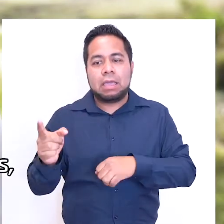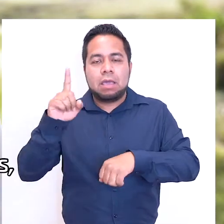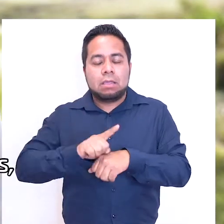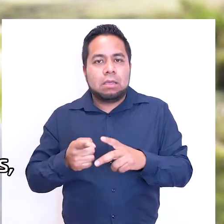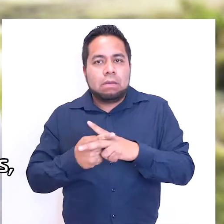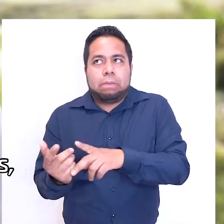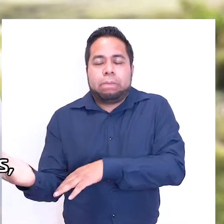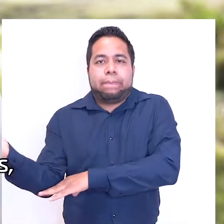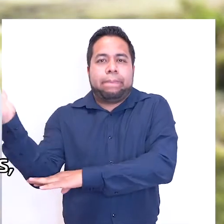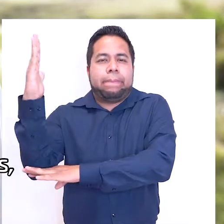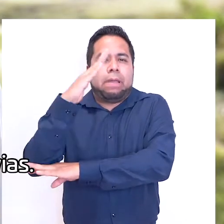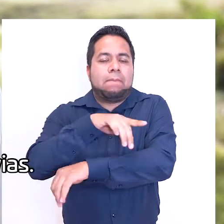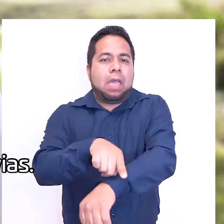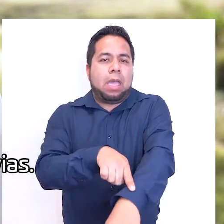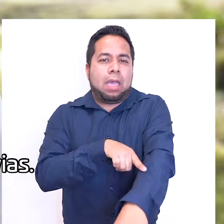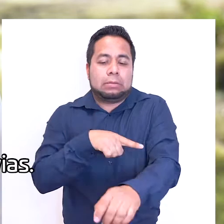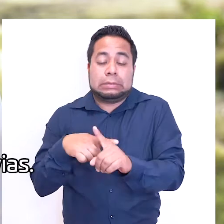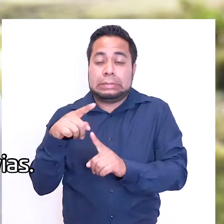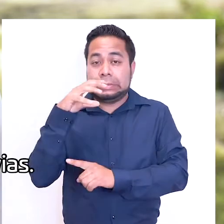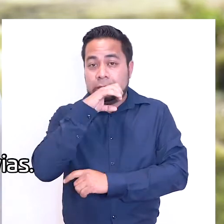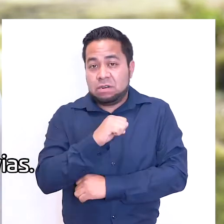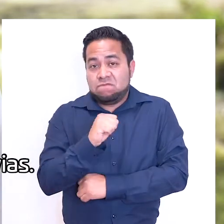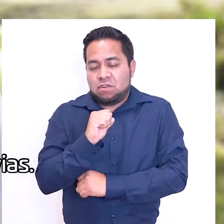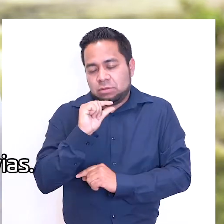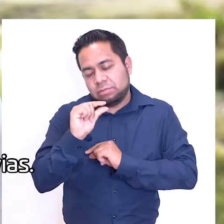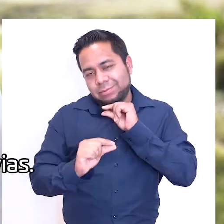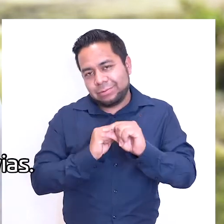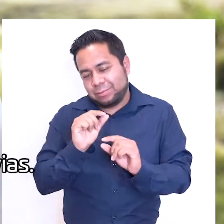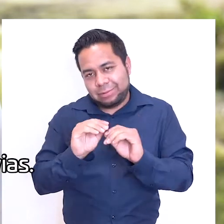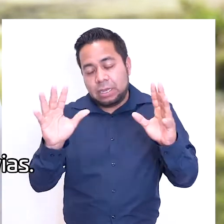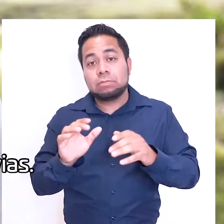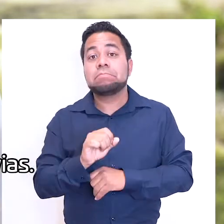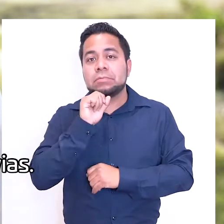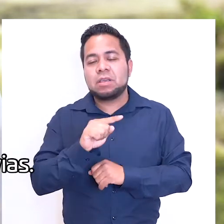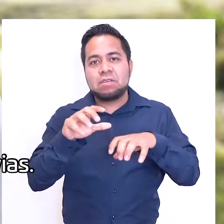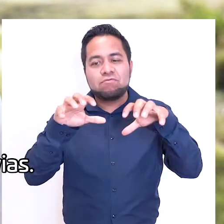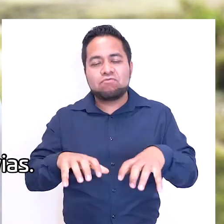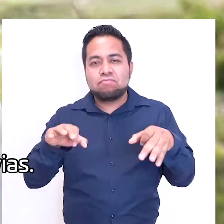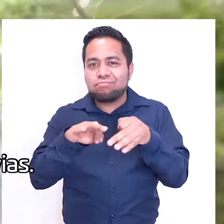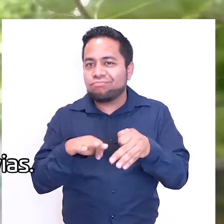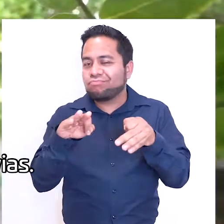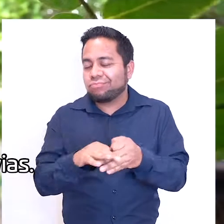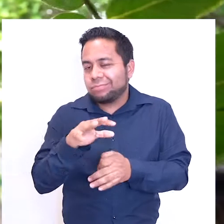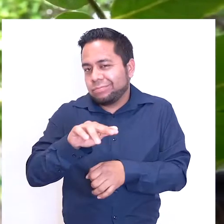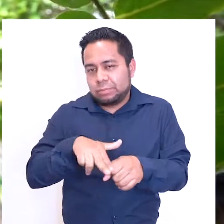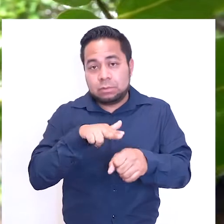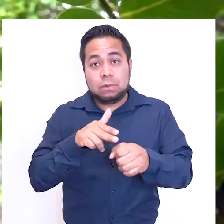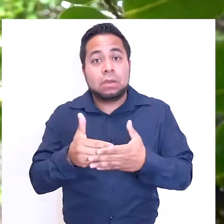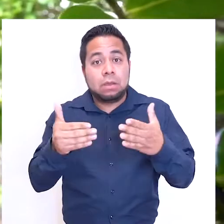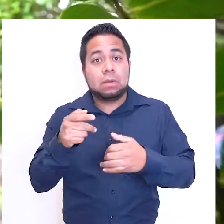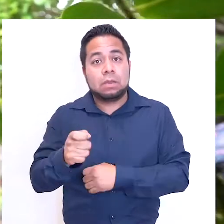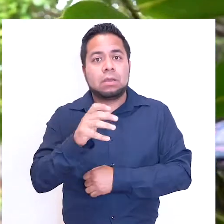los días comienzan a ser más largos, las temperaturas aumentan, también de forma progresiva, y son frecuentes las lluvias.